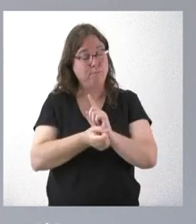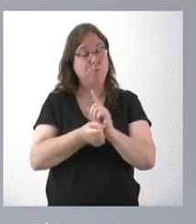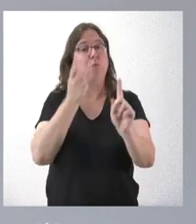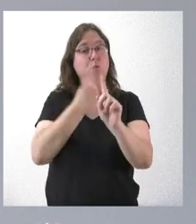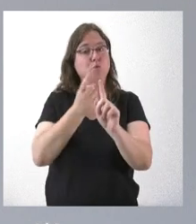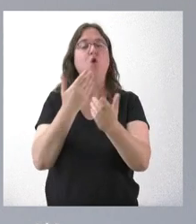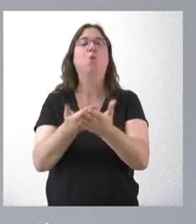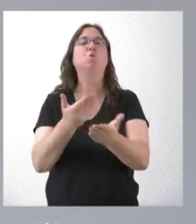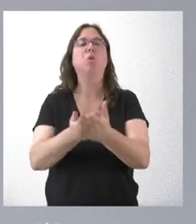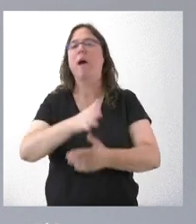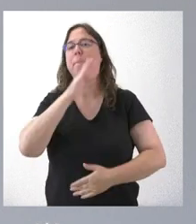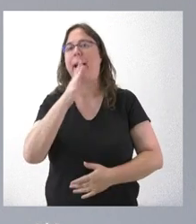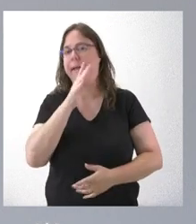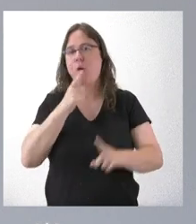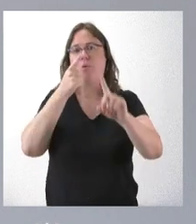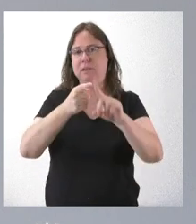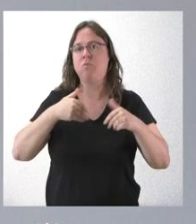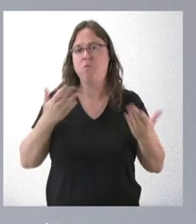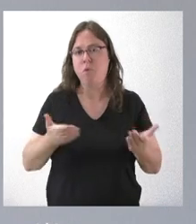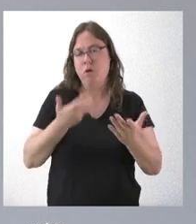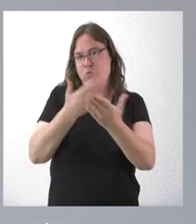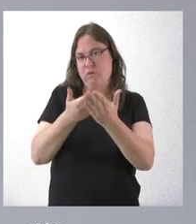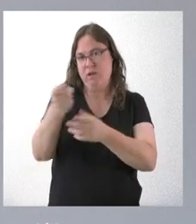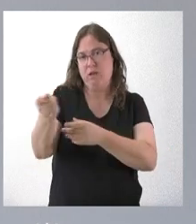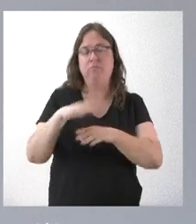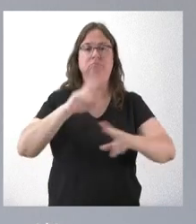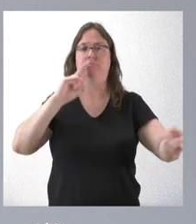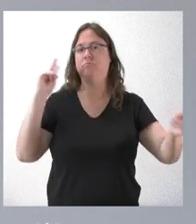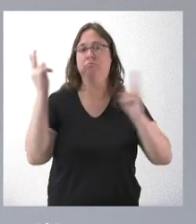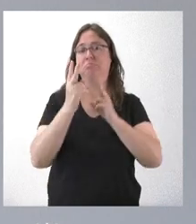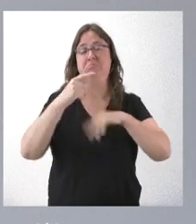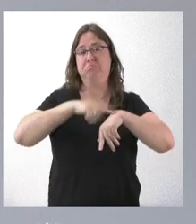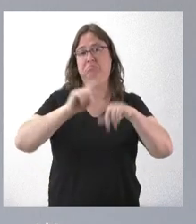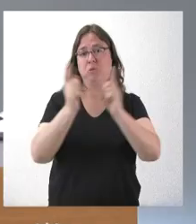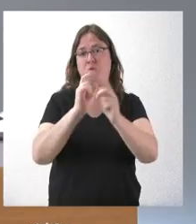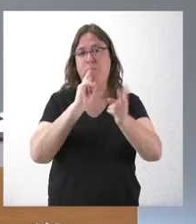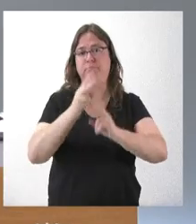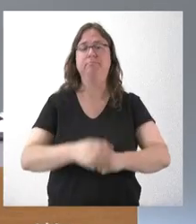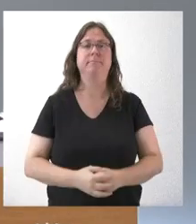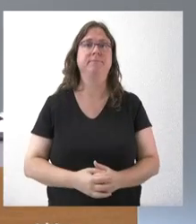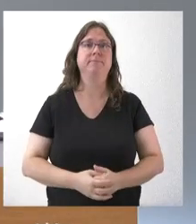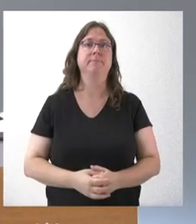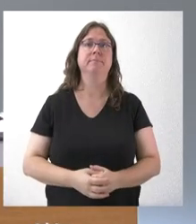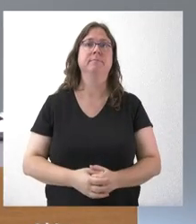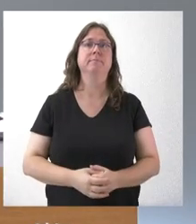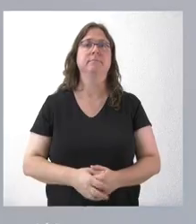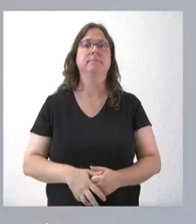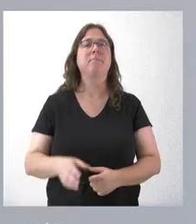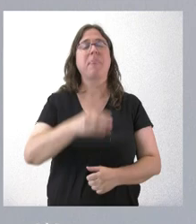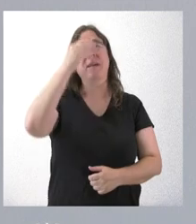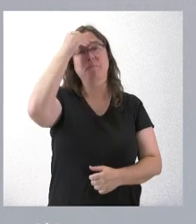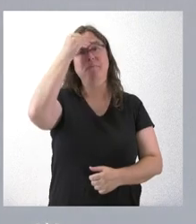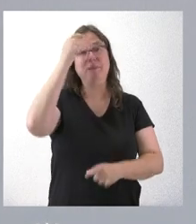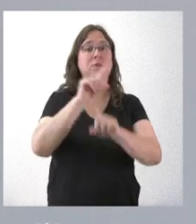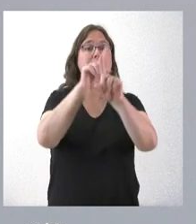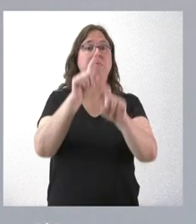finalidades correspondientes y tendrá la respuesta en un plazo breve. Sí, supongo, en relación con la